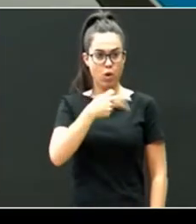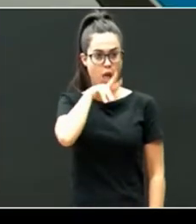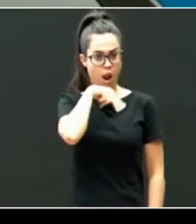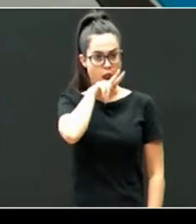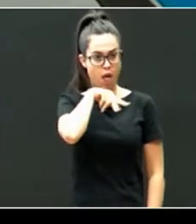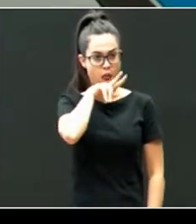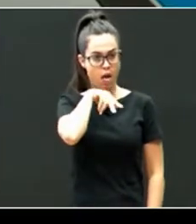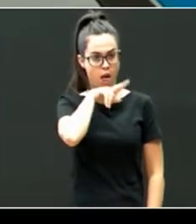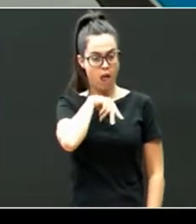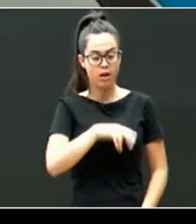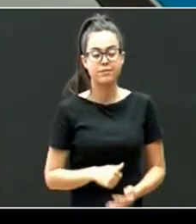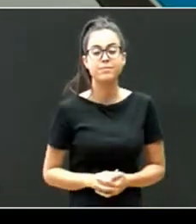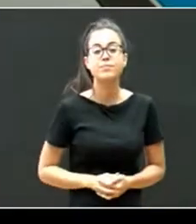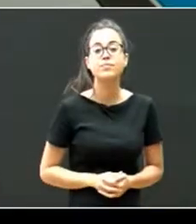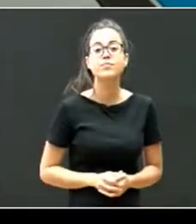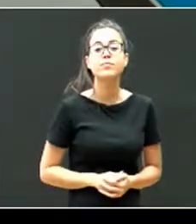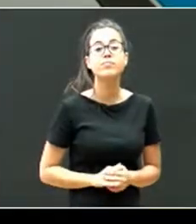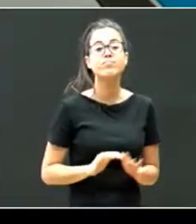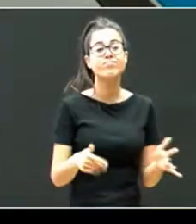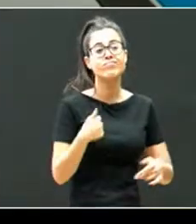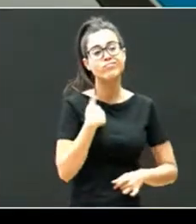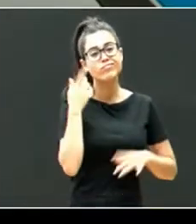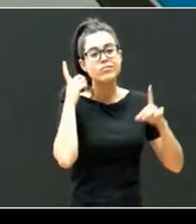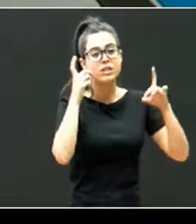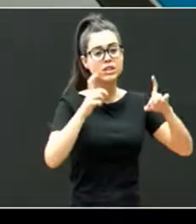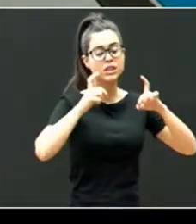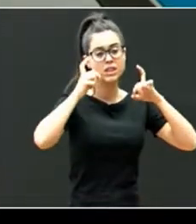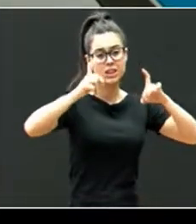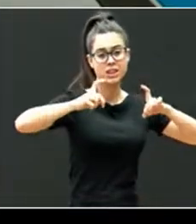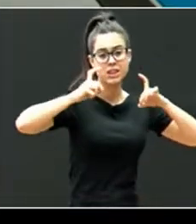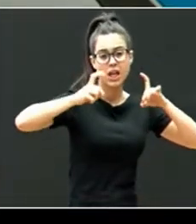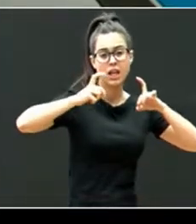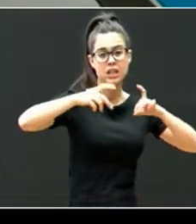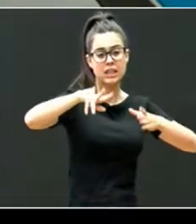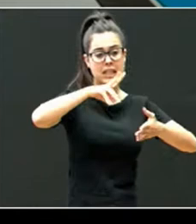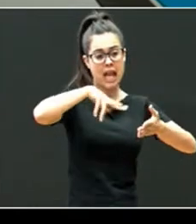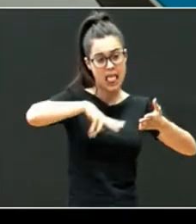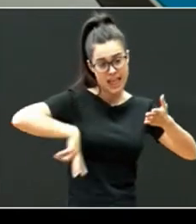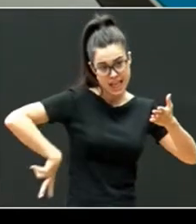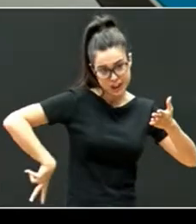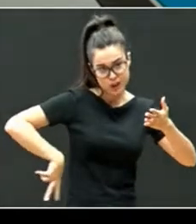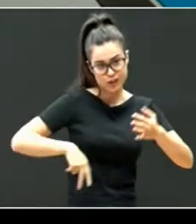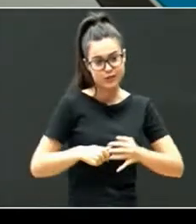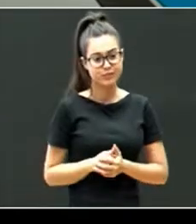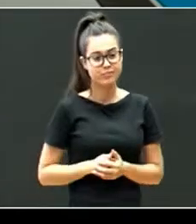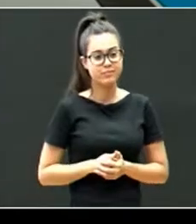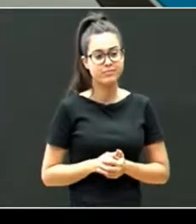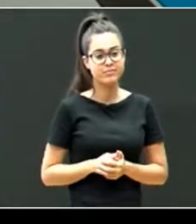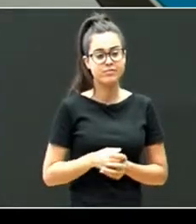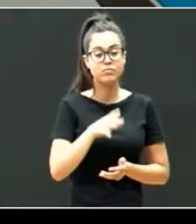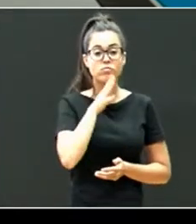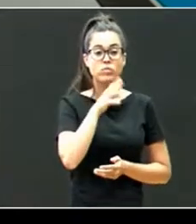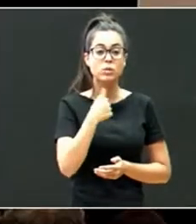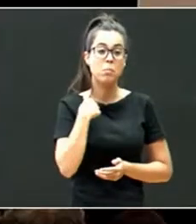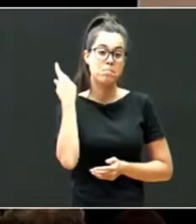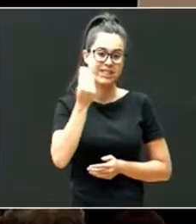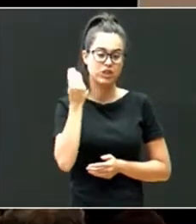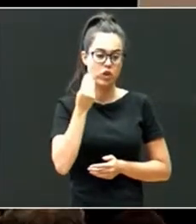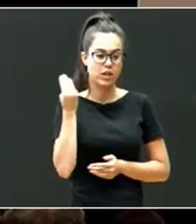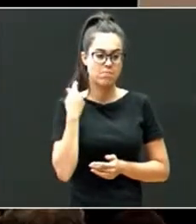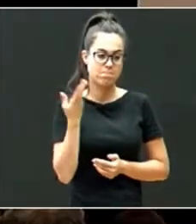Voy a intentar ir leyéndolo, porque creo que así voy a ser más eficaz